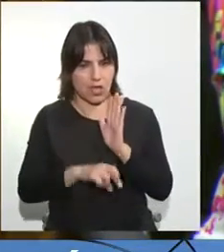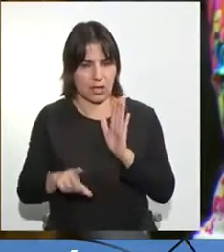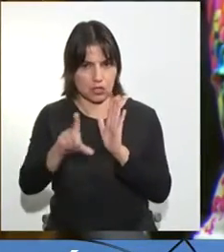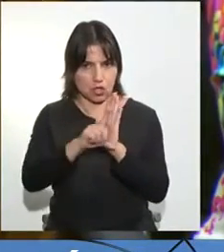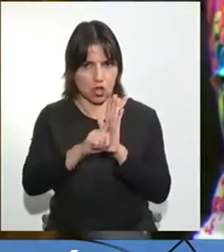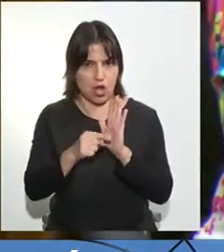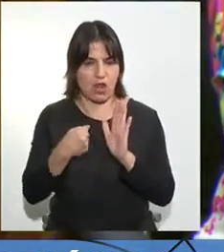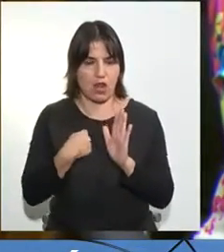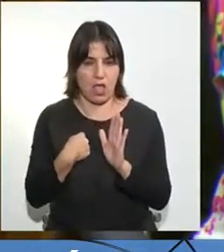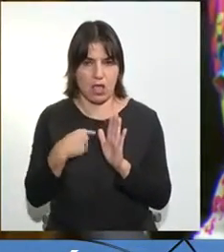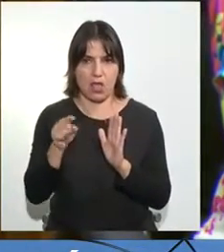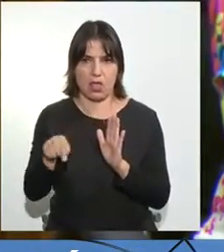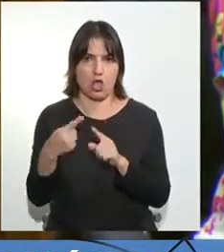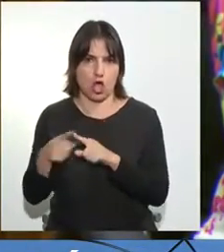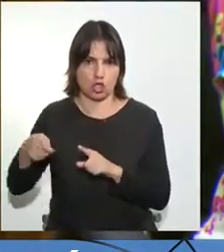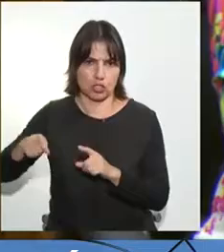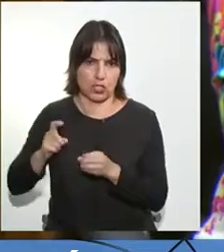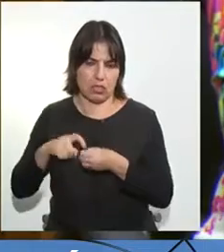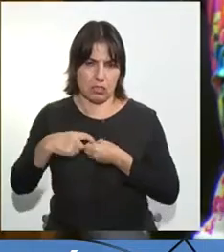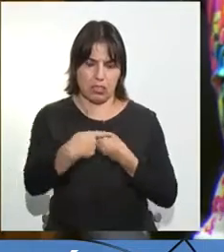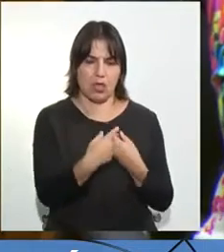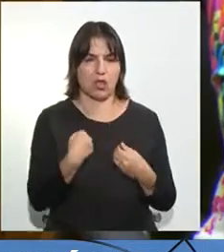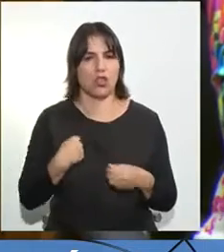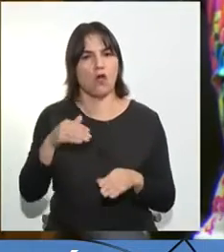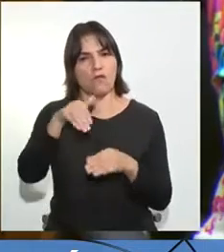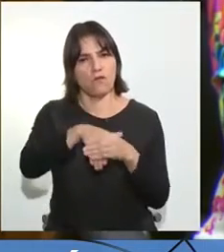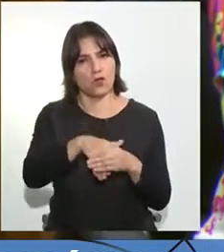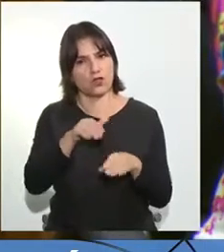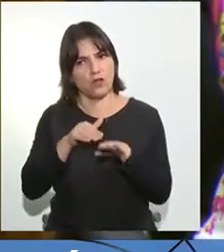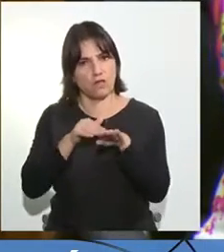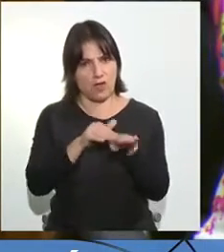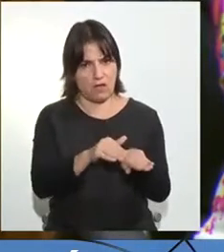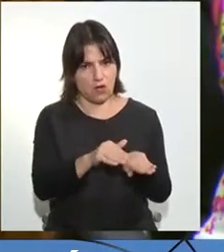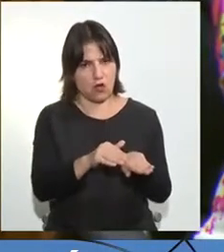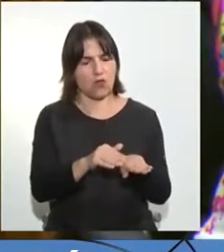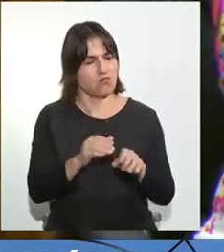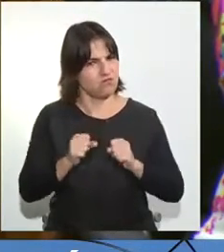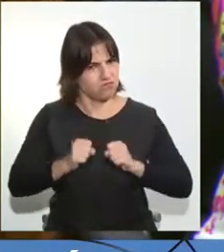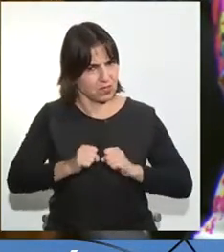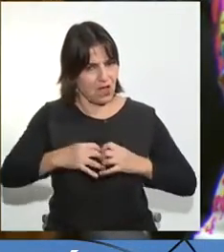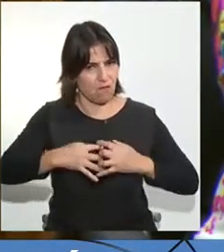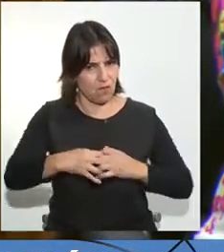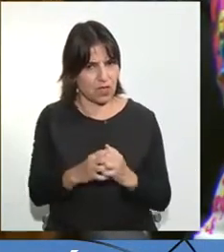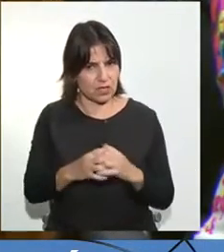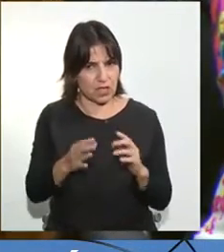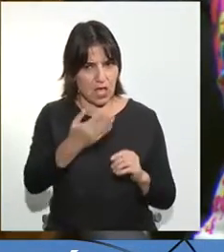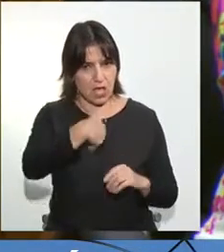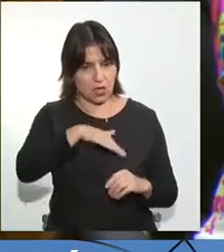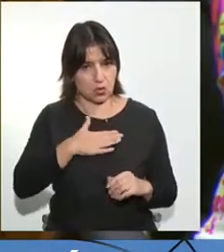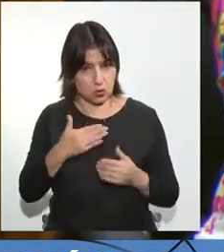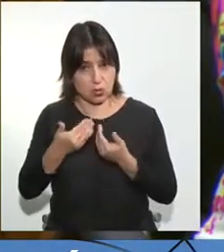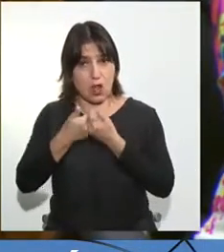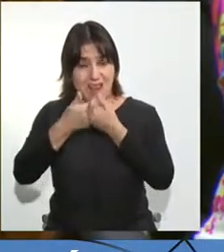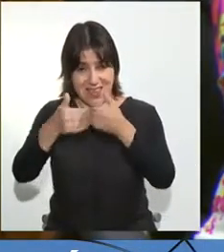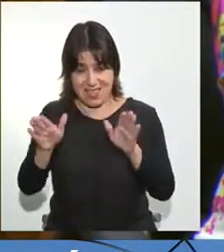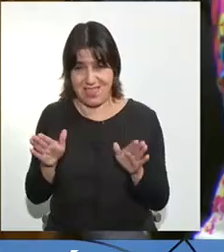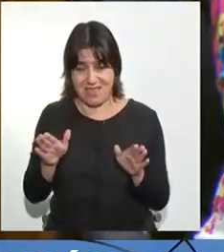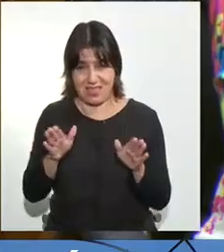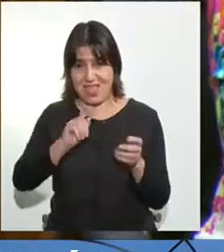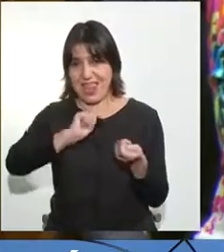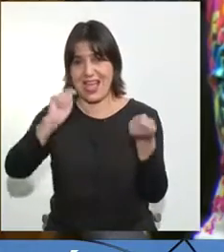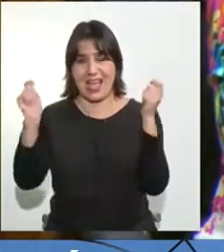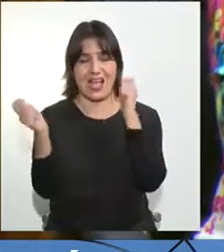voto a favor, señor Presidente, remarcando con mucha, mucha fuerza, de que el cambio de las medidas